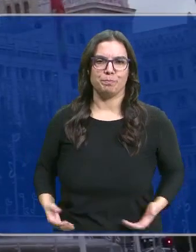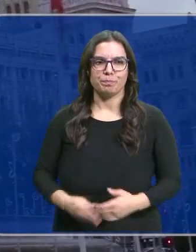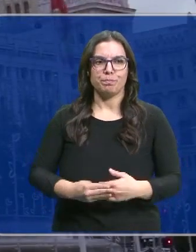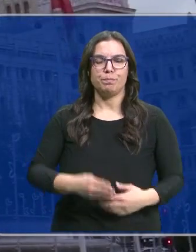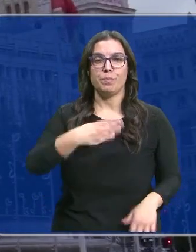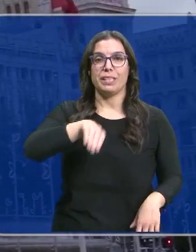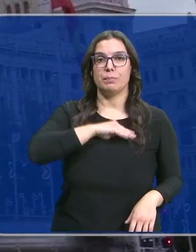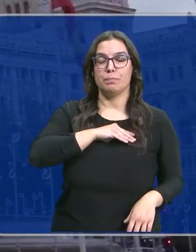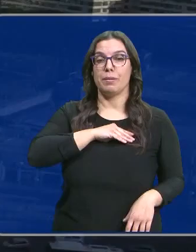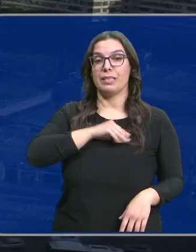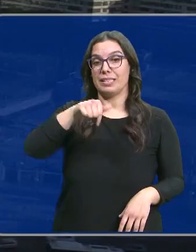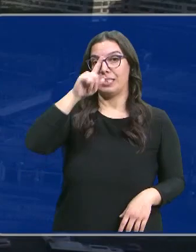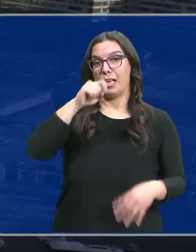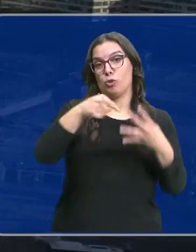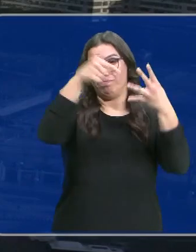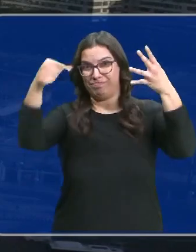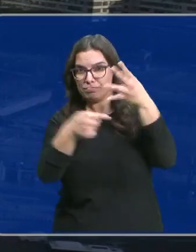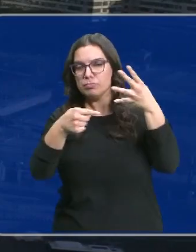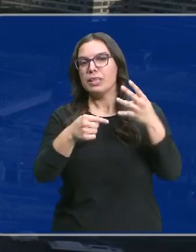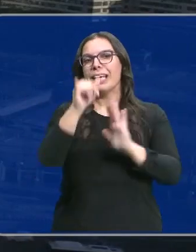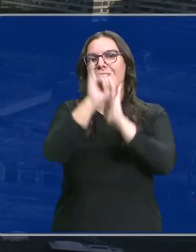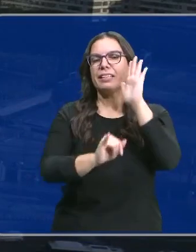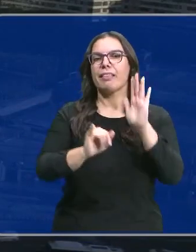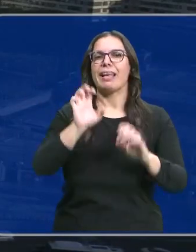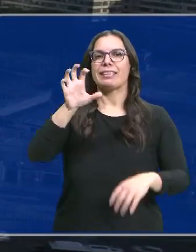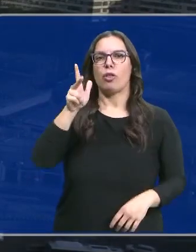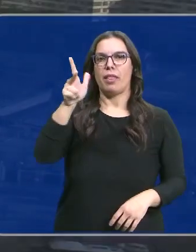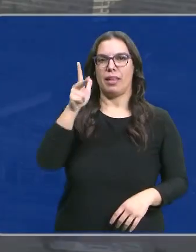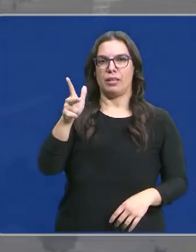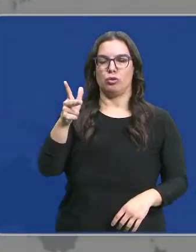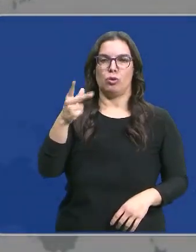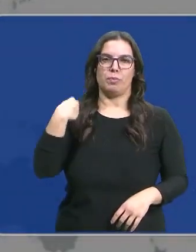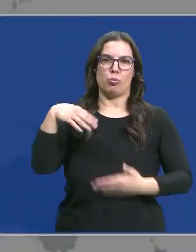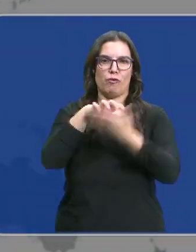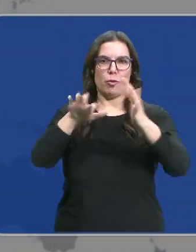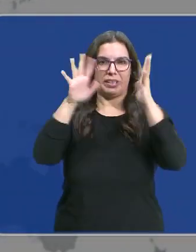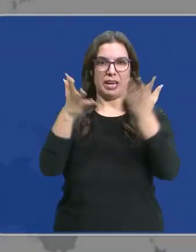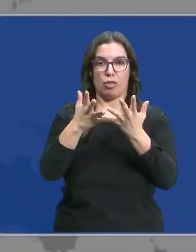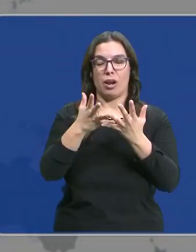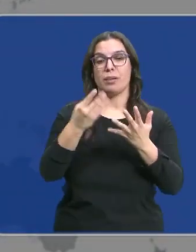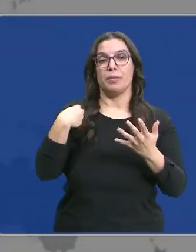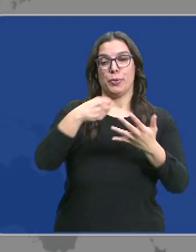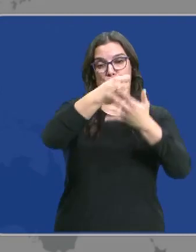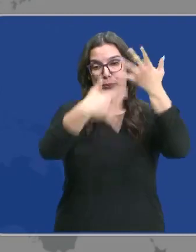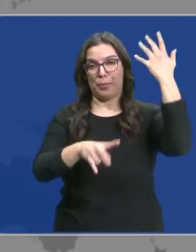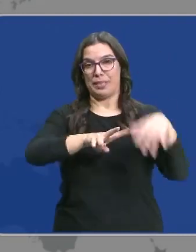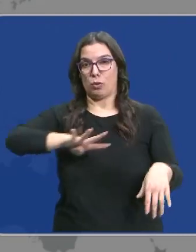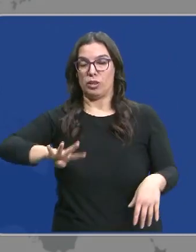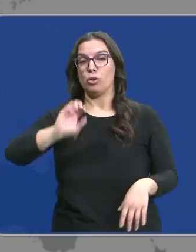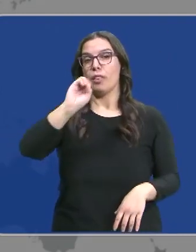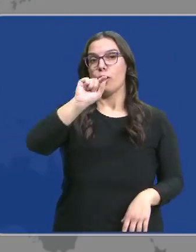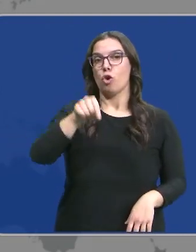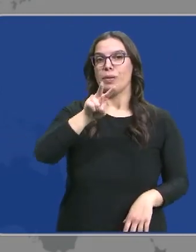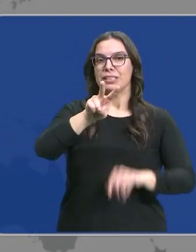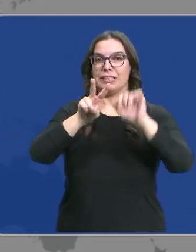España desciende un puesto este año en el Índice sobre el Estado de Derecho de World Justice Project. Nuestro país ocupa la vigésimo cuarta posición, con 0